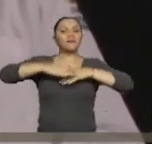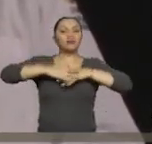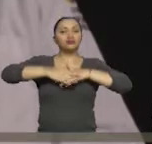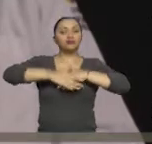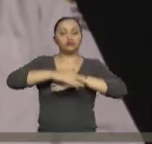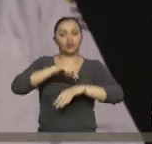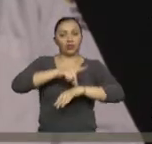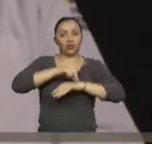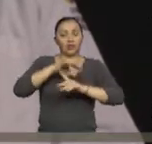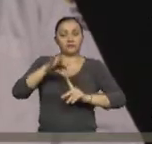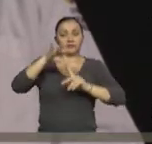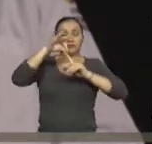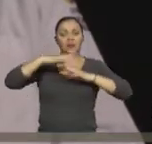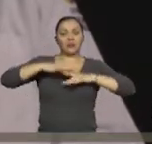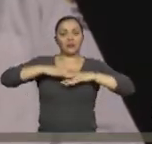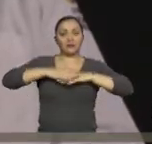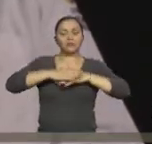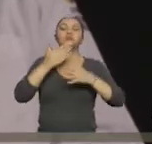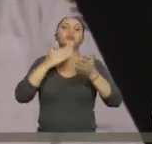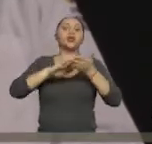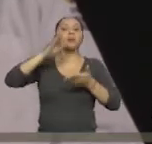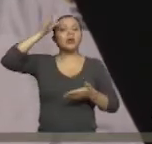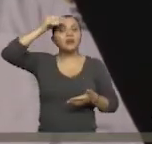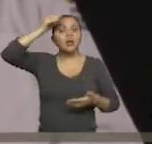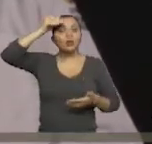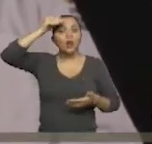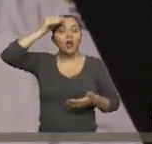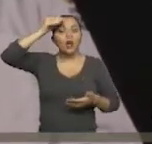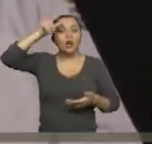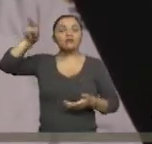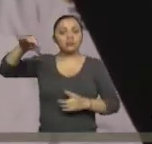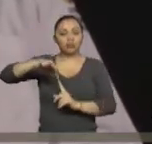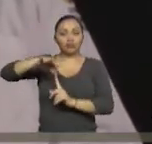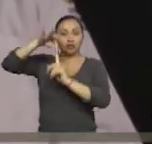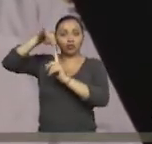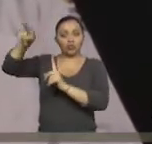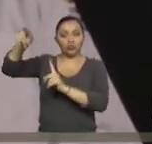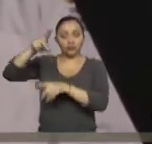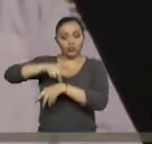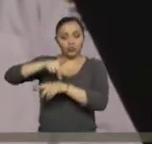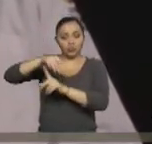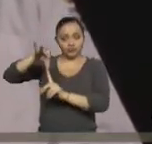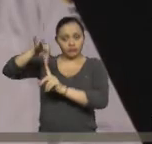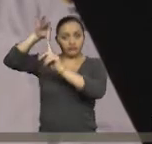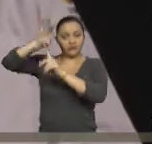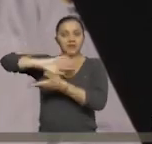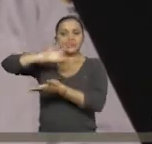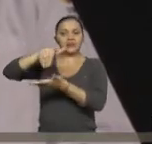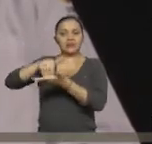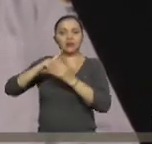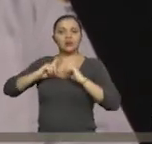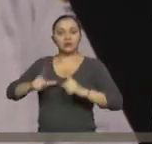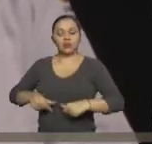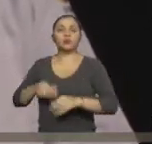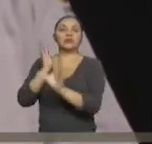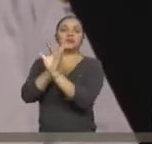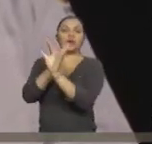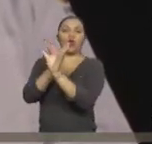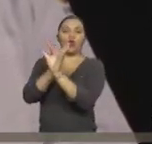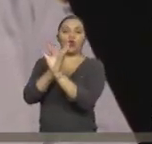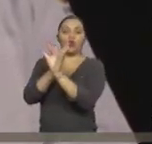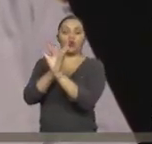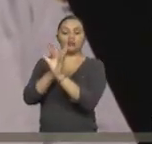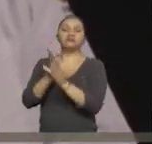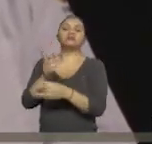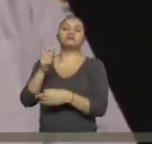situación de pacientes intelectuales, son valorados realmente en el centro de salud por psicología, ¿sí? Con los diferentes